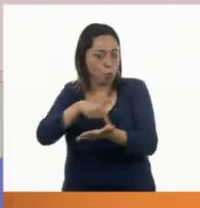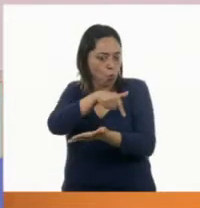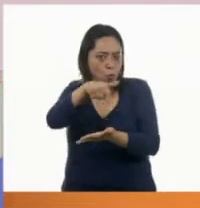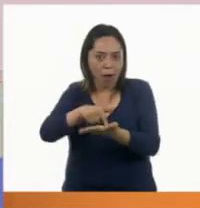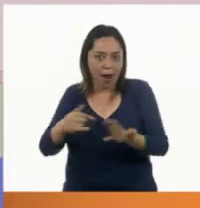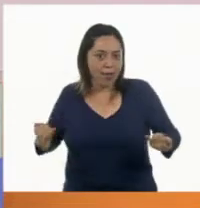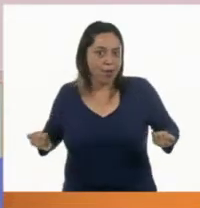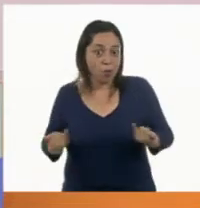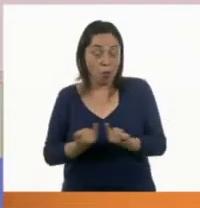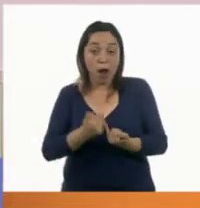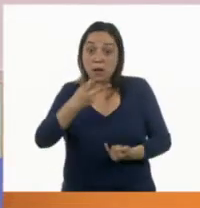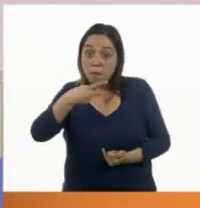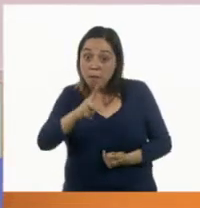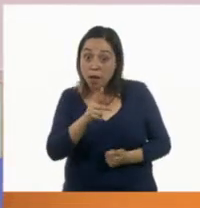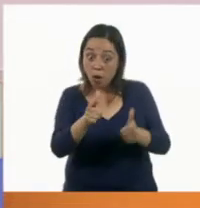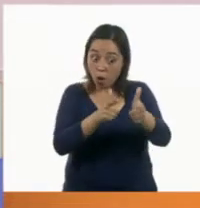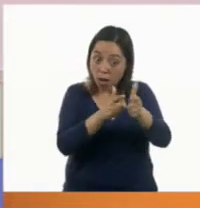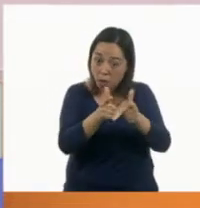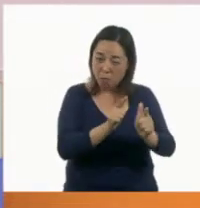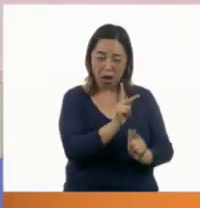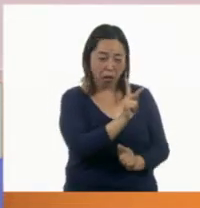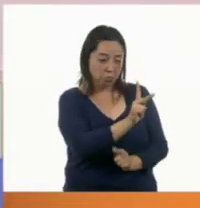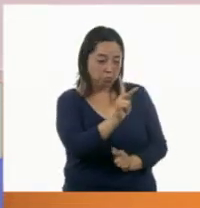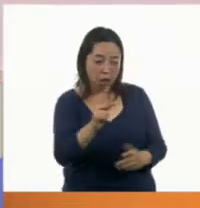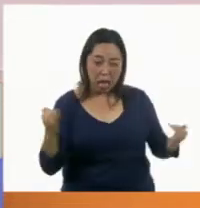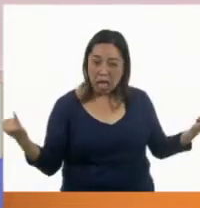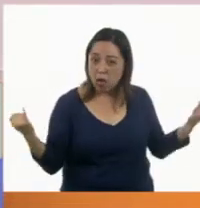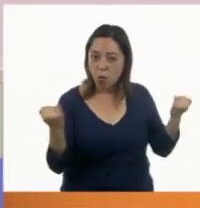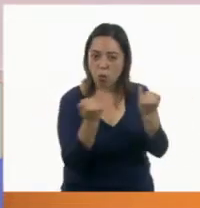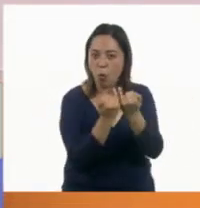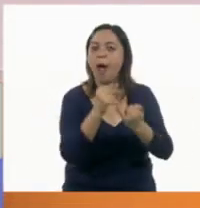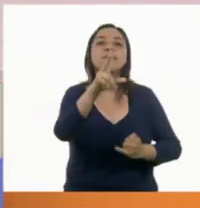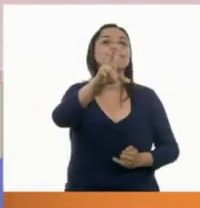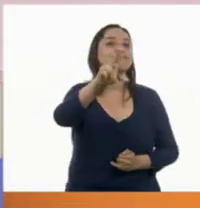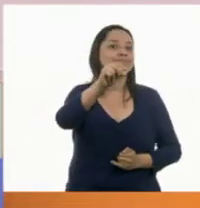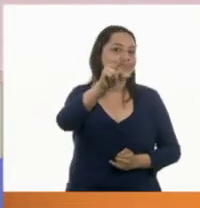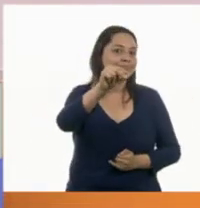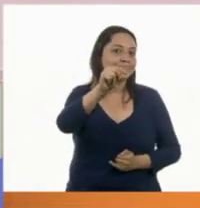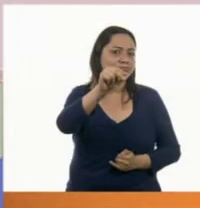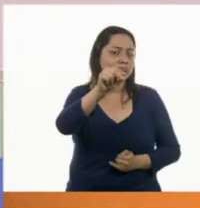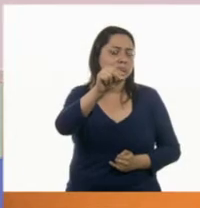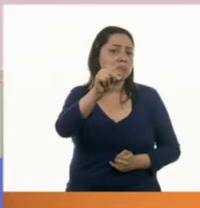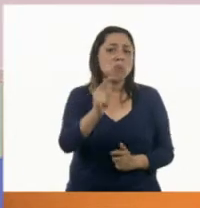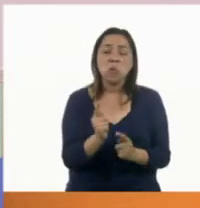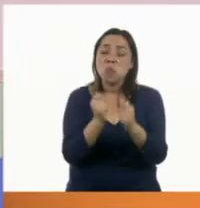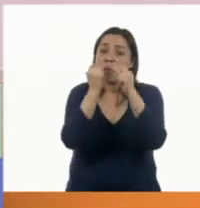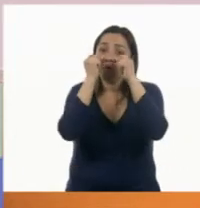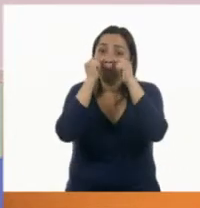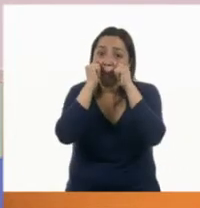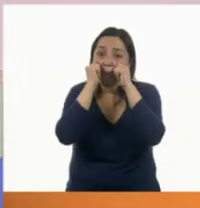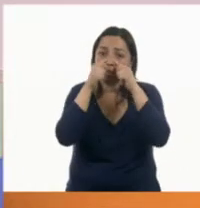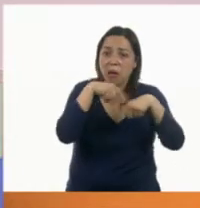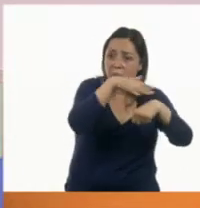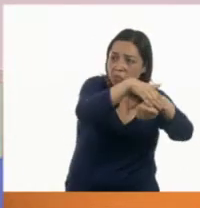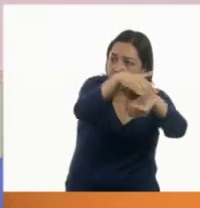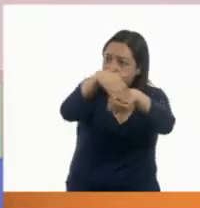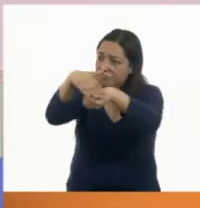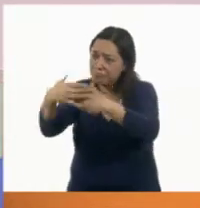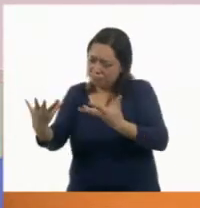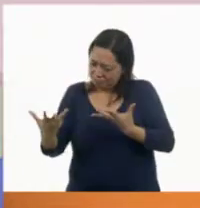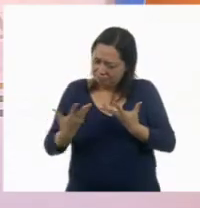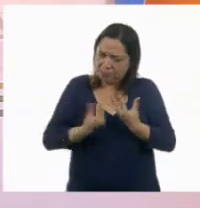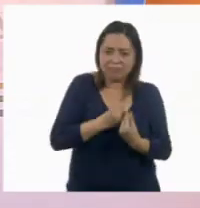ya vimos que no son iguales. Por lo tanto, podemos incluir en nuestros amigos a todos los niños y niñas.